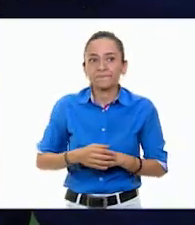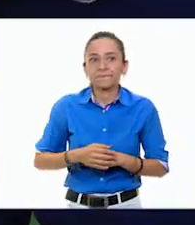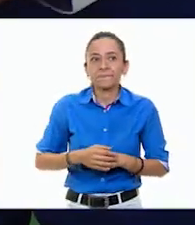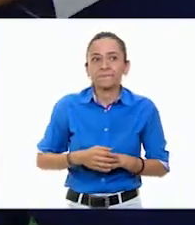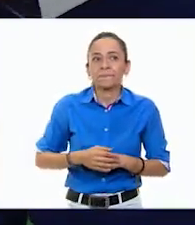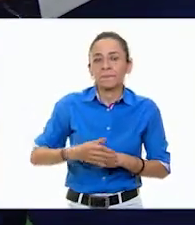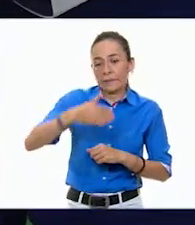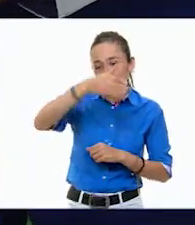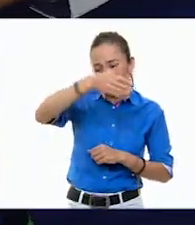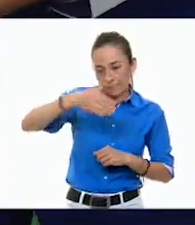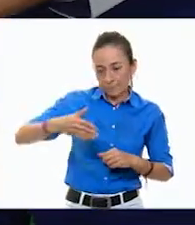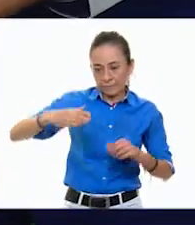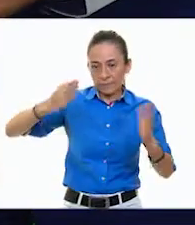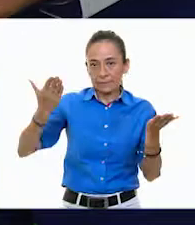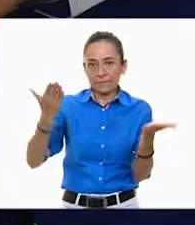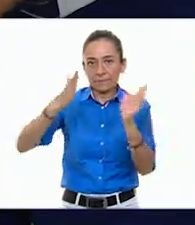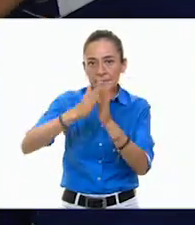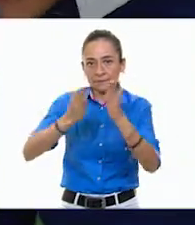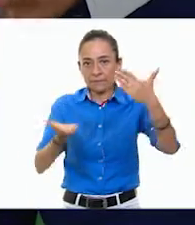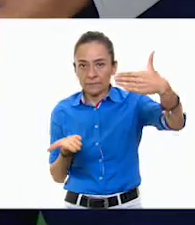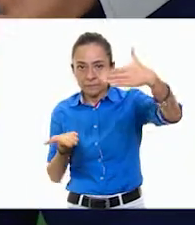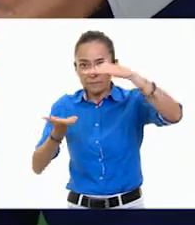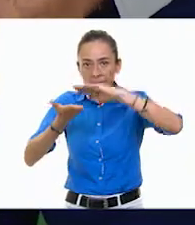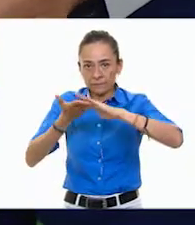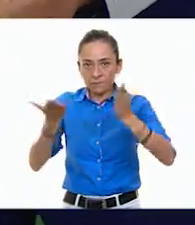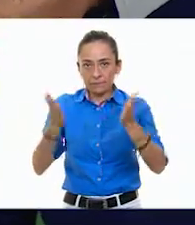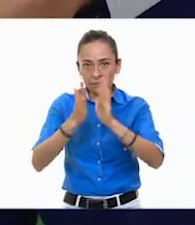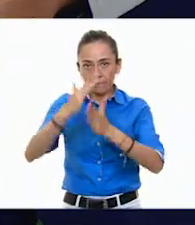colocar justamente la deuda para sacar las mitades.